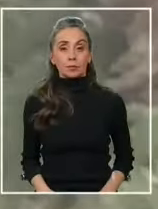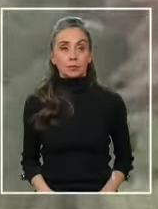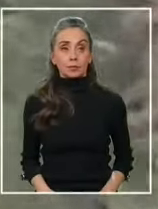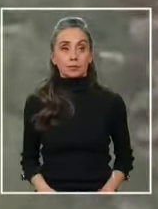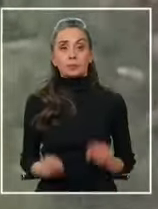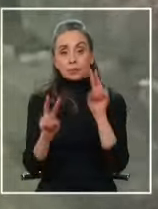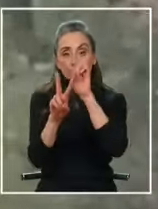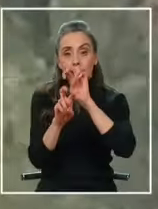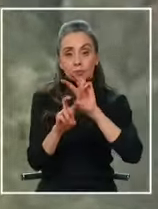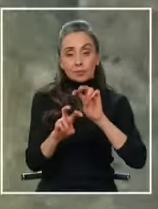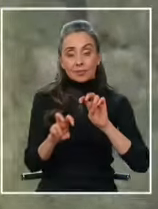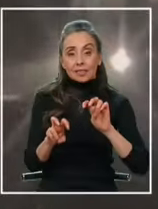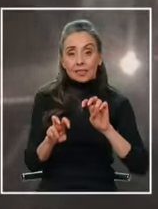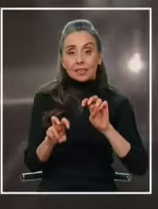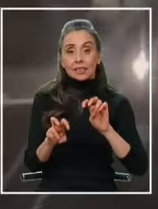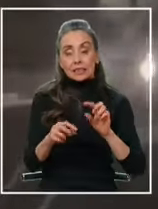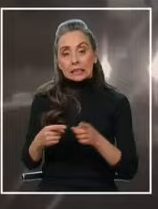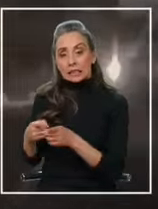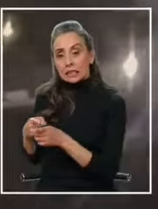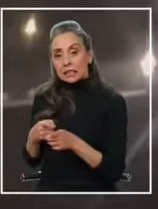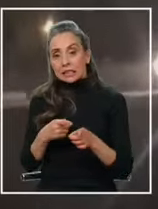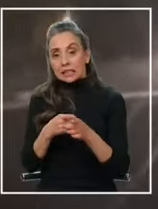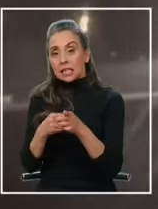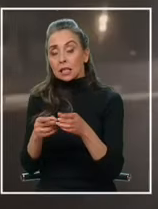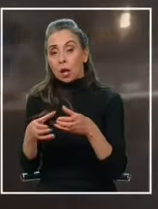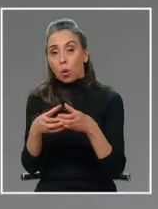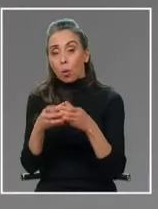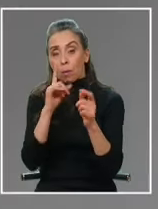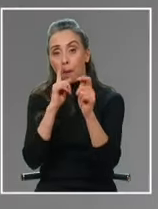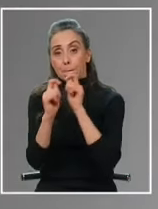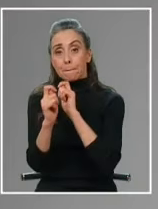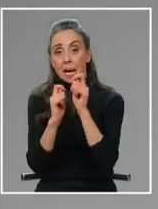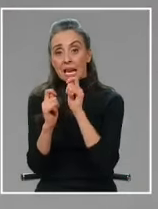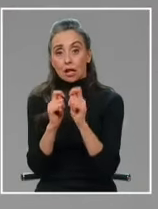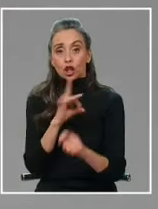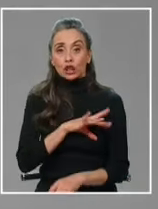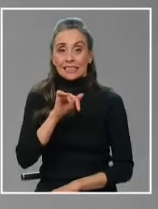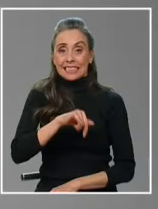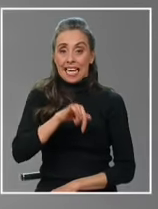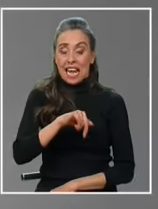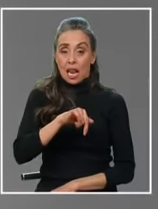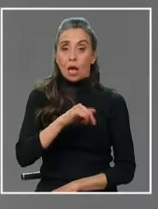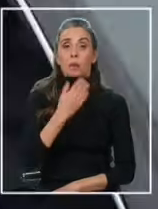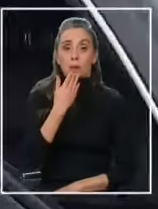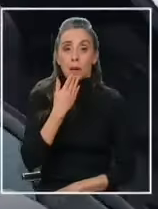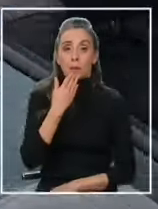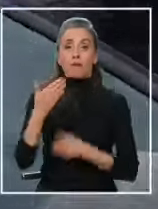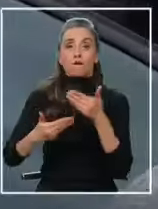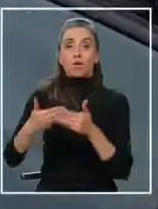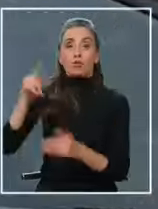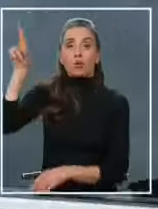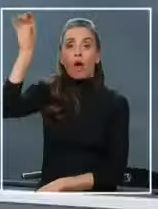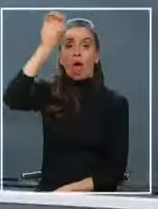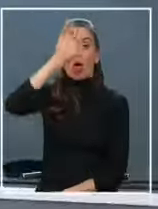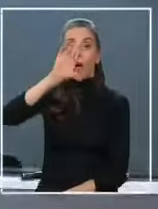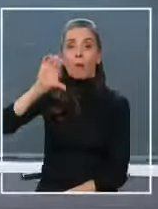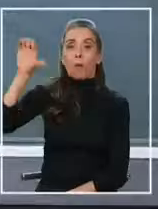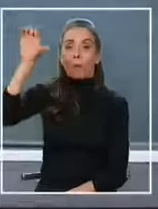Una investigación que consideró el seguimiento de una peligrosa banda que operaba en Chile pero también en Europa